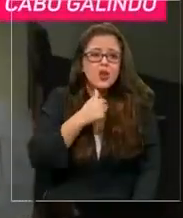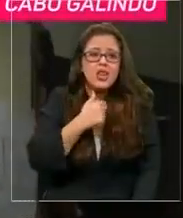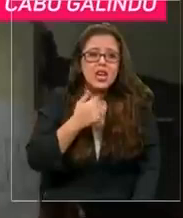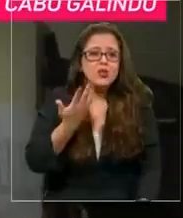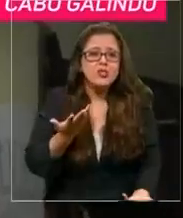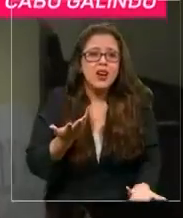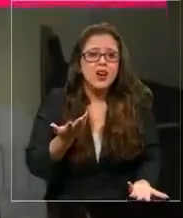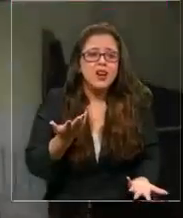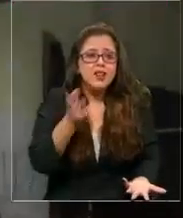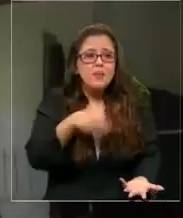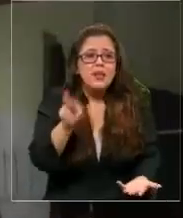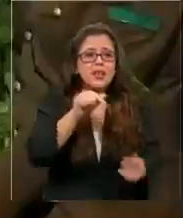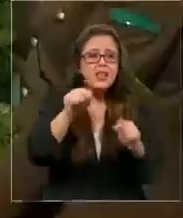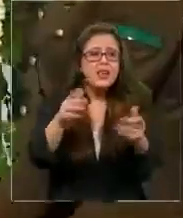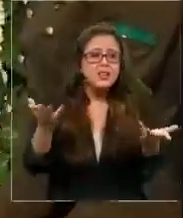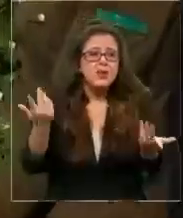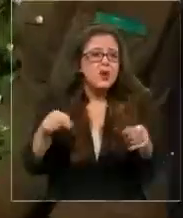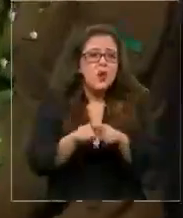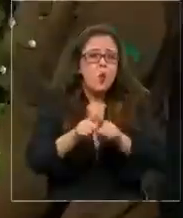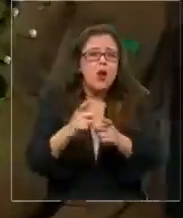en eso, pero así se nos trató.